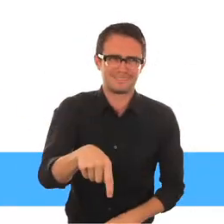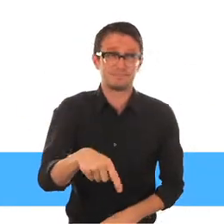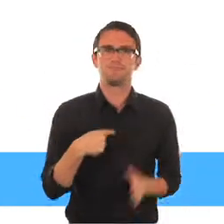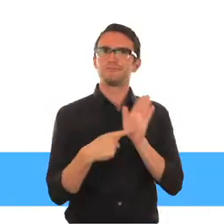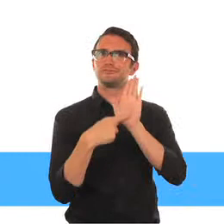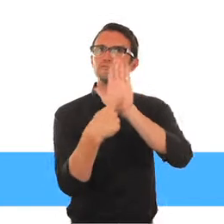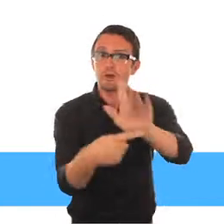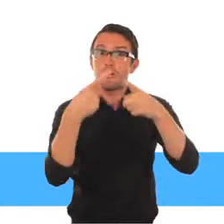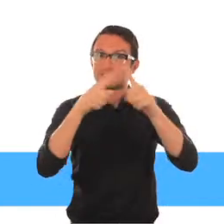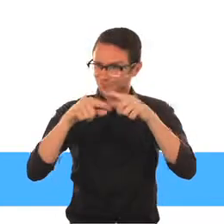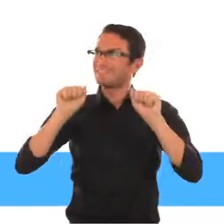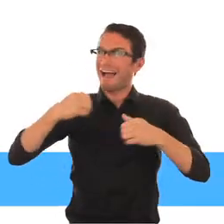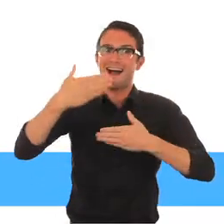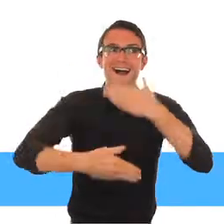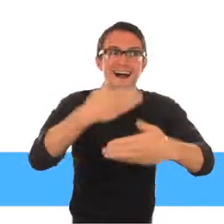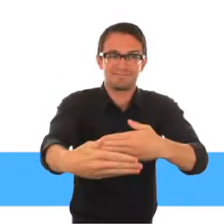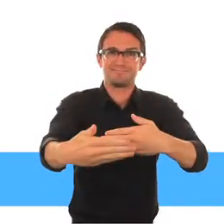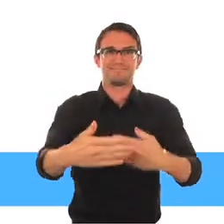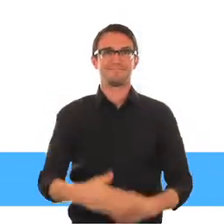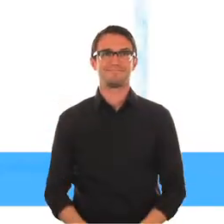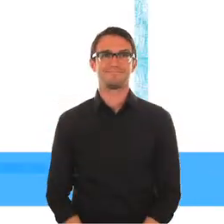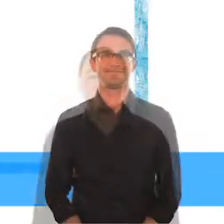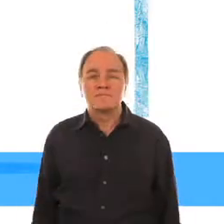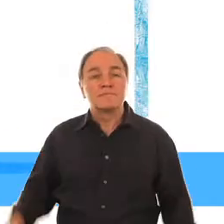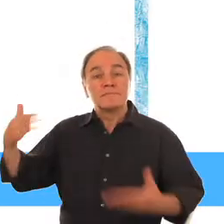estamos logrando una diferencia, pero queda más trabajo por hacer